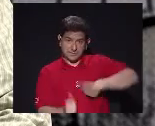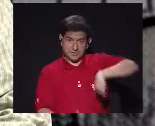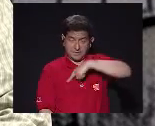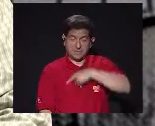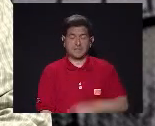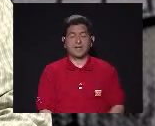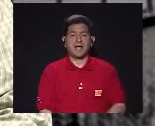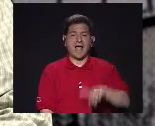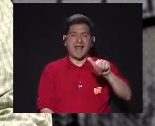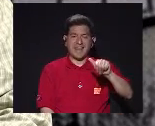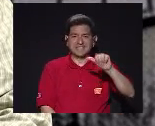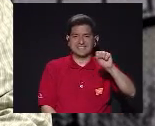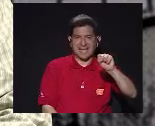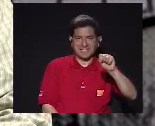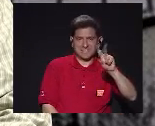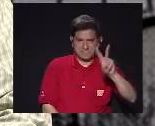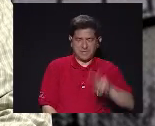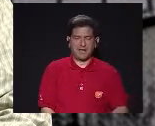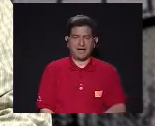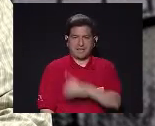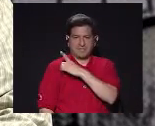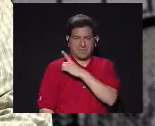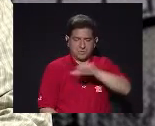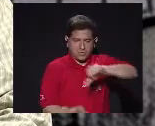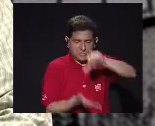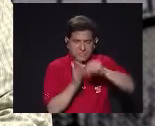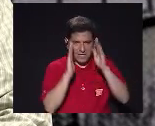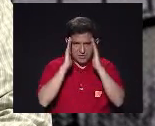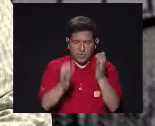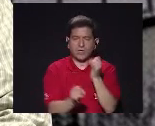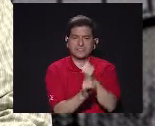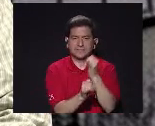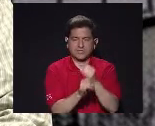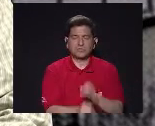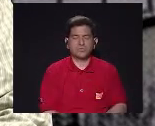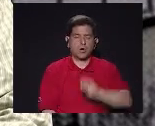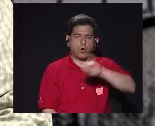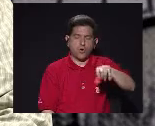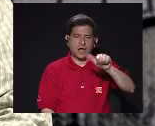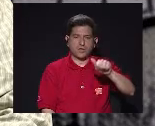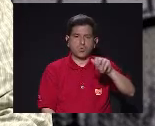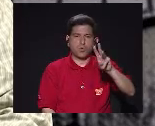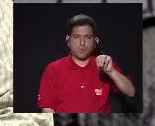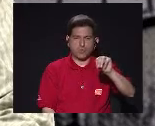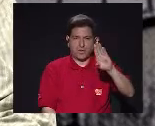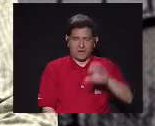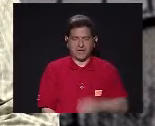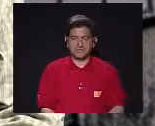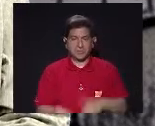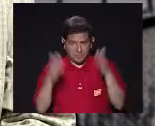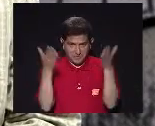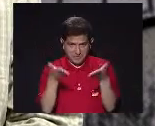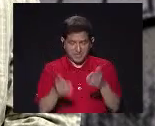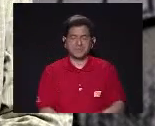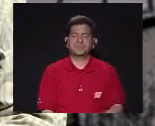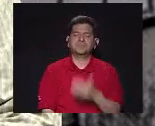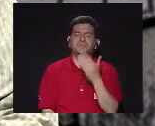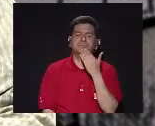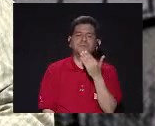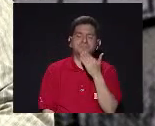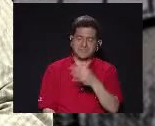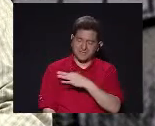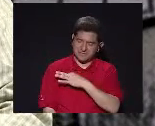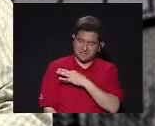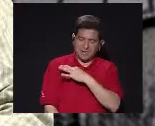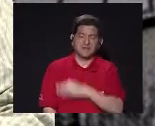El señor Alexis Sánchez Vega Quien es el director Del Centro de Atención Institucional Jorge Arturo Montero Castro Bienvenido Muy agradecido por la